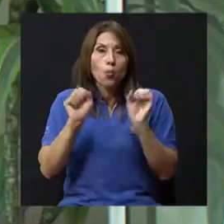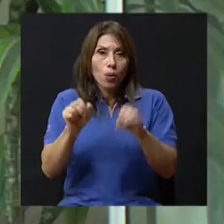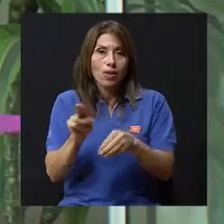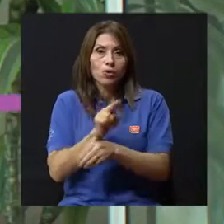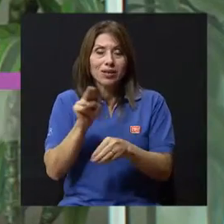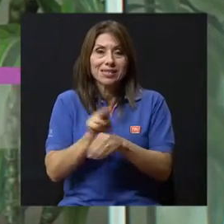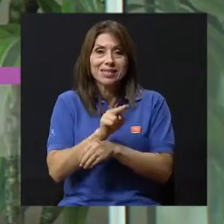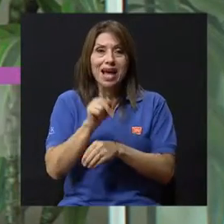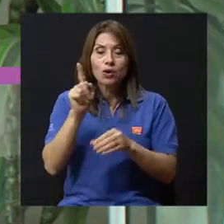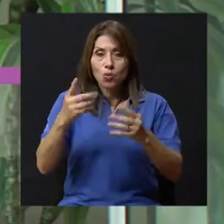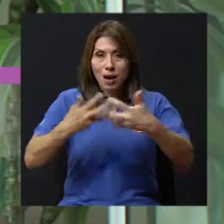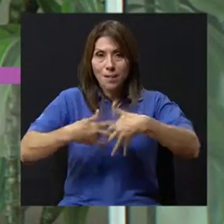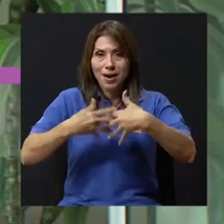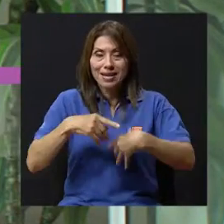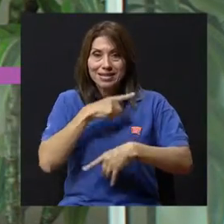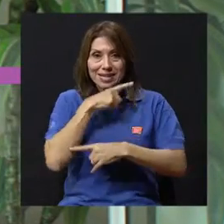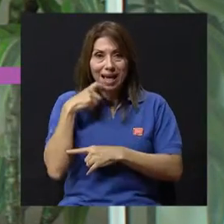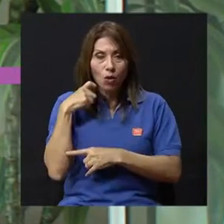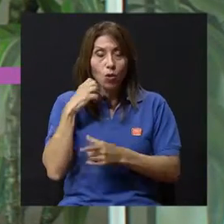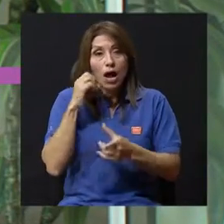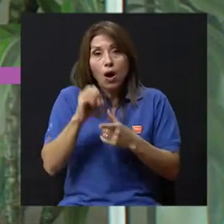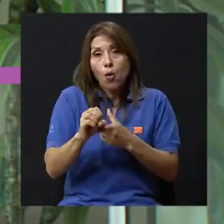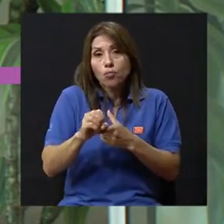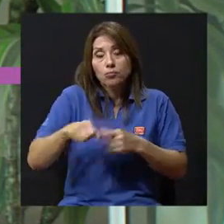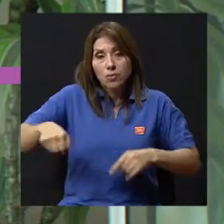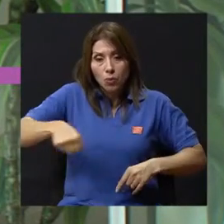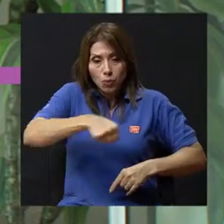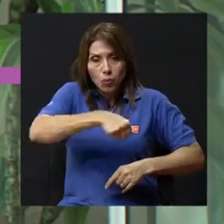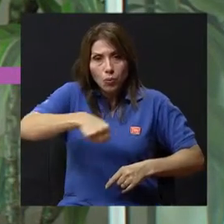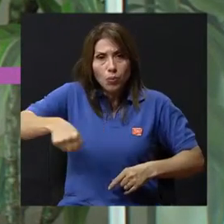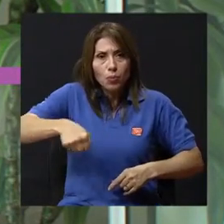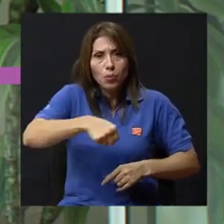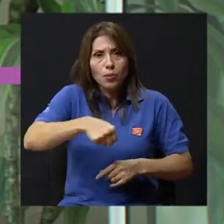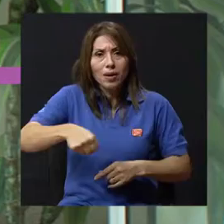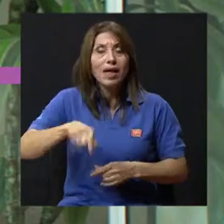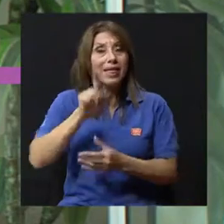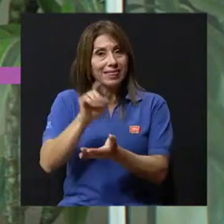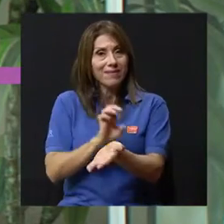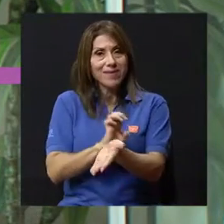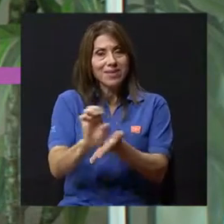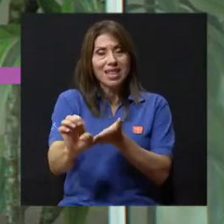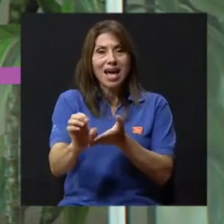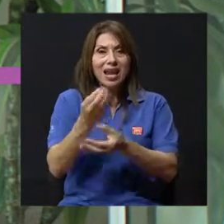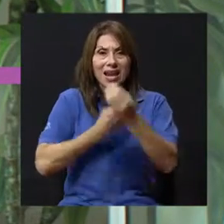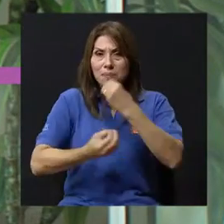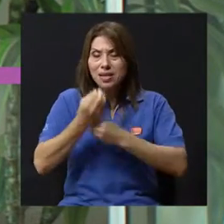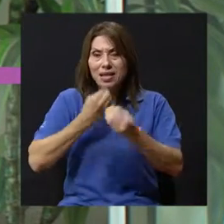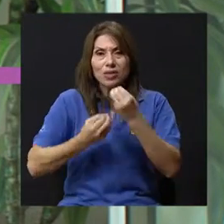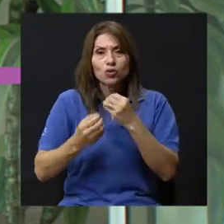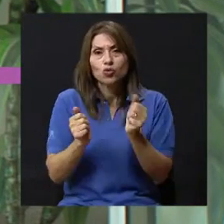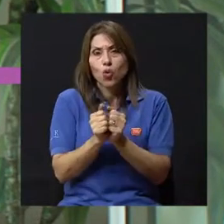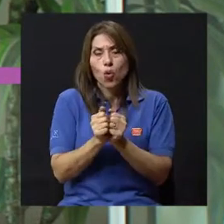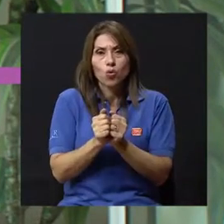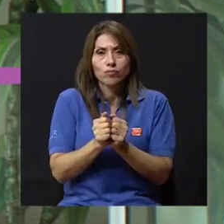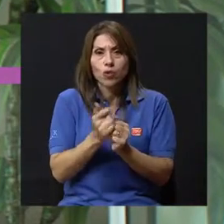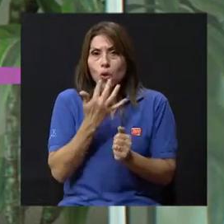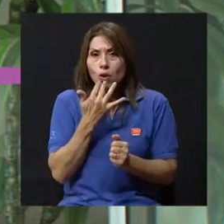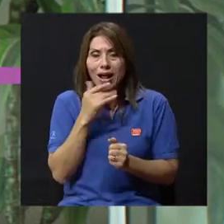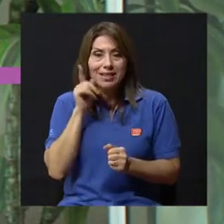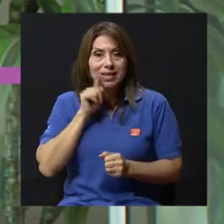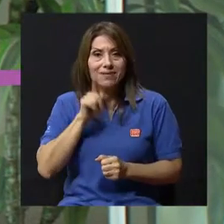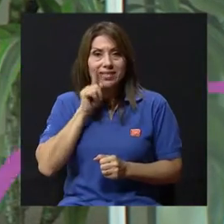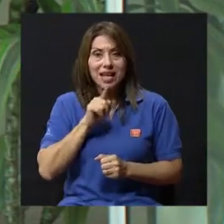cama, evitar todo lo que son los alimentos con colorantes artificiales. Son medidas generales que nosotros podemos